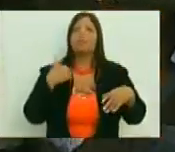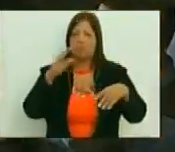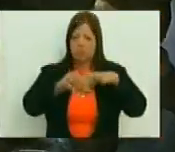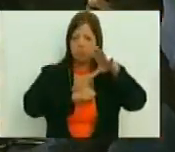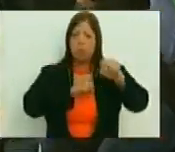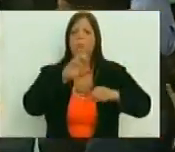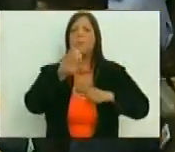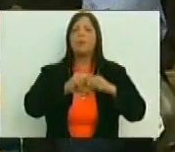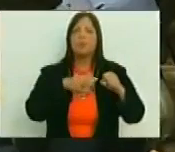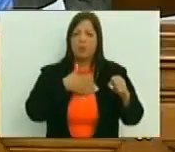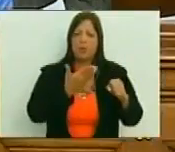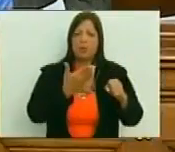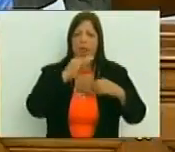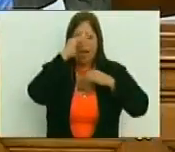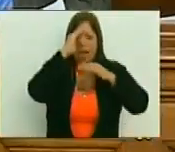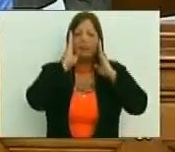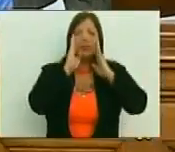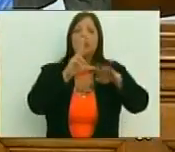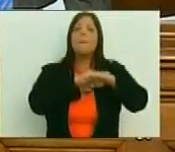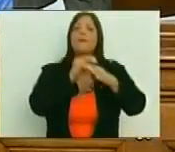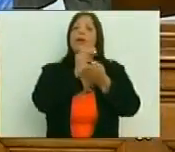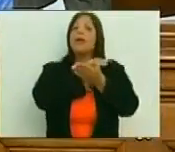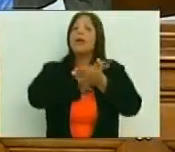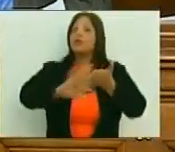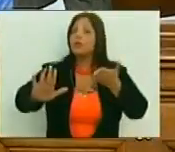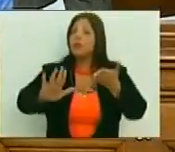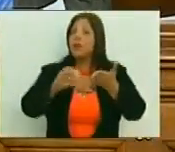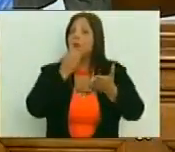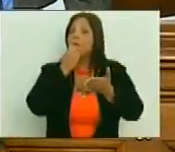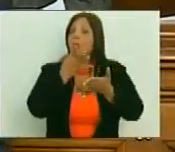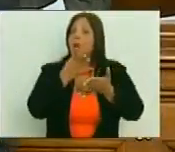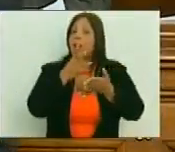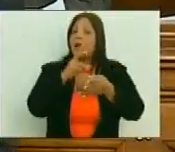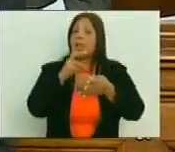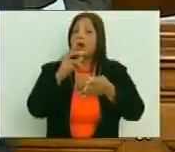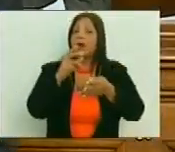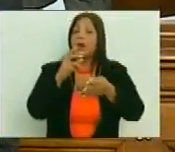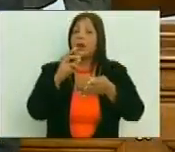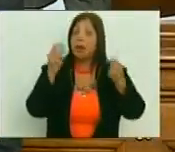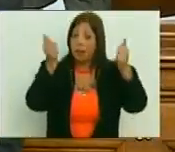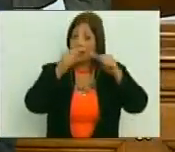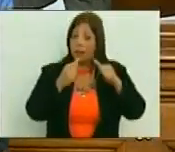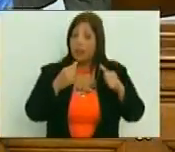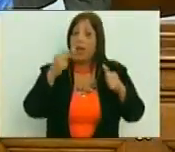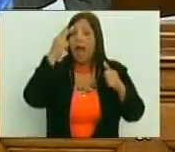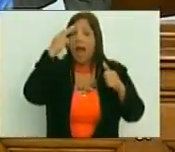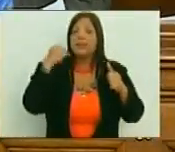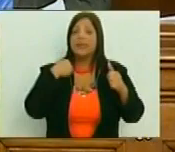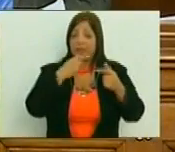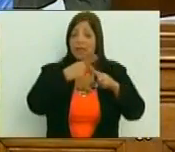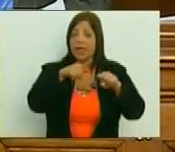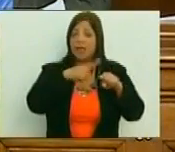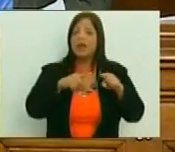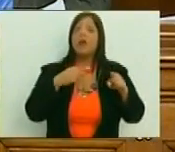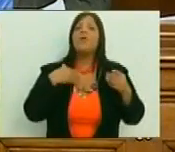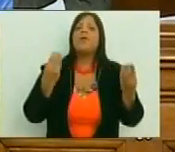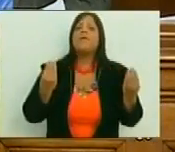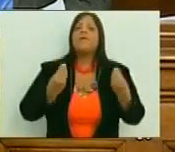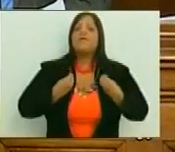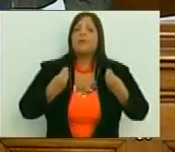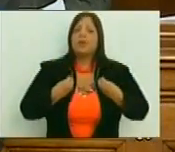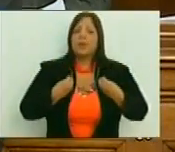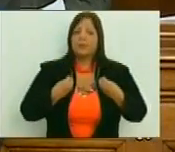una atención médica gratuita de calidad y permite que el artista nacional venga a la vida,